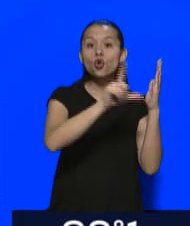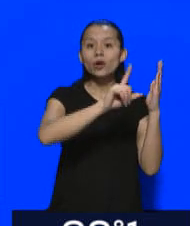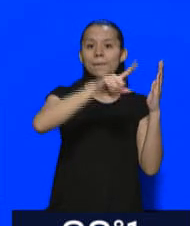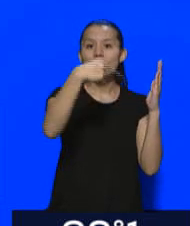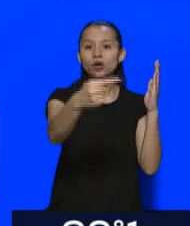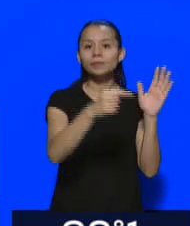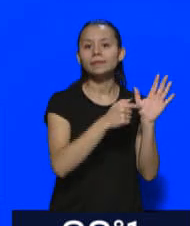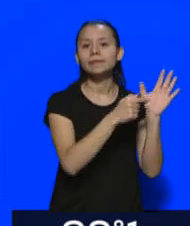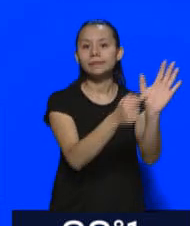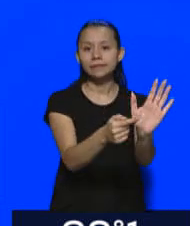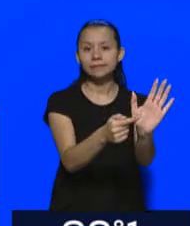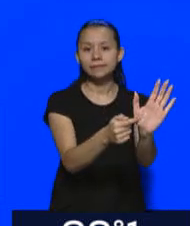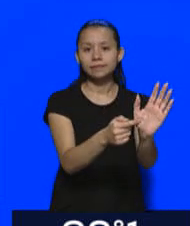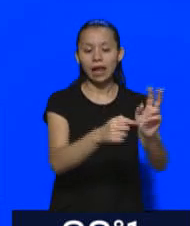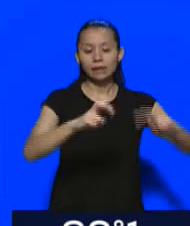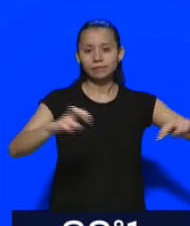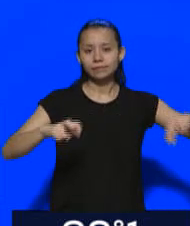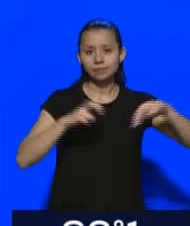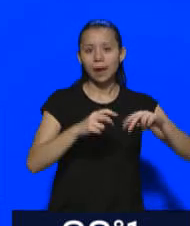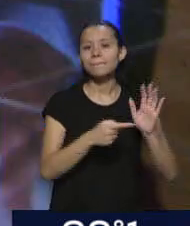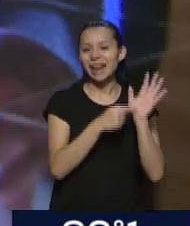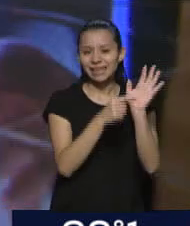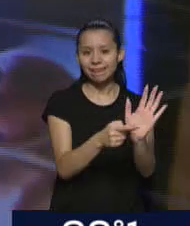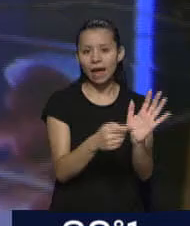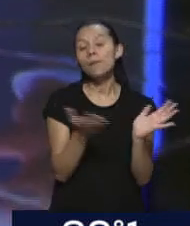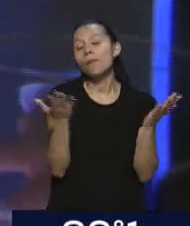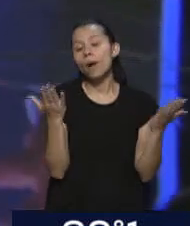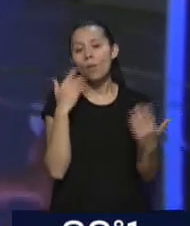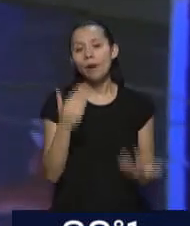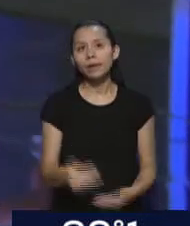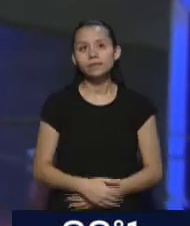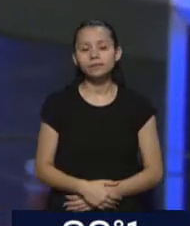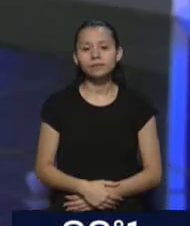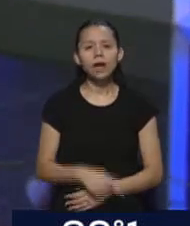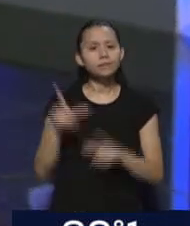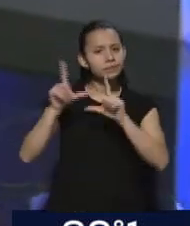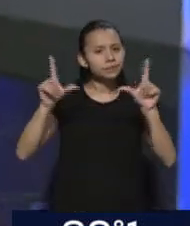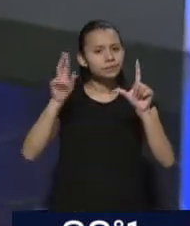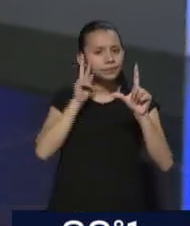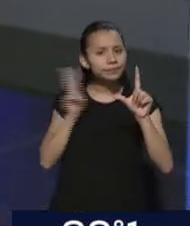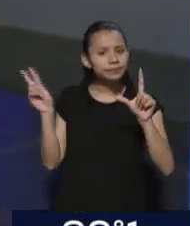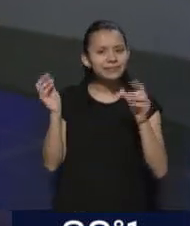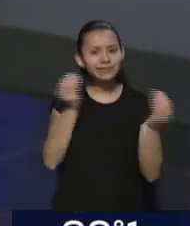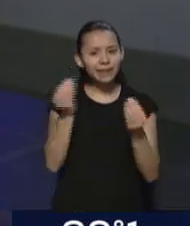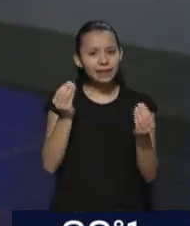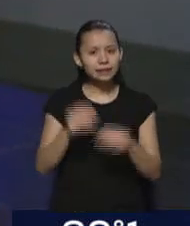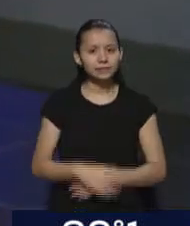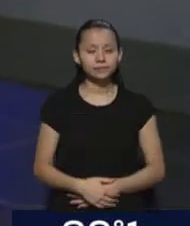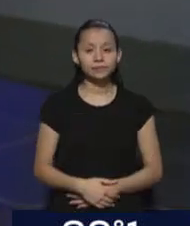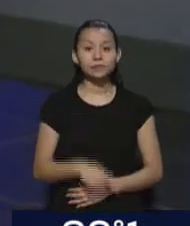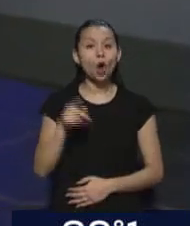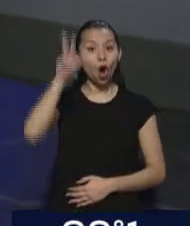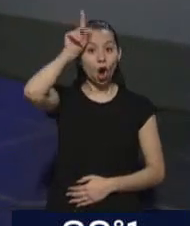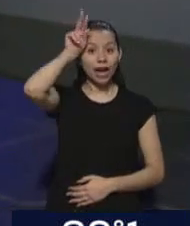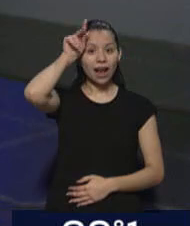sesiones extraordinarias del Parlamento. Señora, ver, ¿qué tenemos a nuestra espalda? A ver, esta es la nueva estructura que se da Cornejo